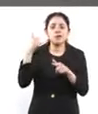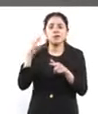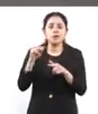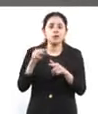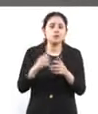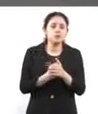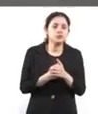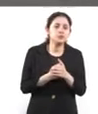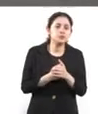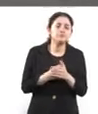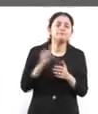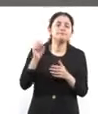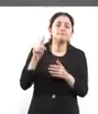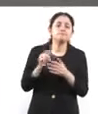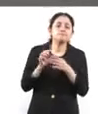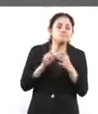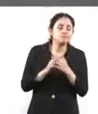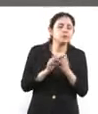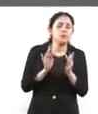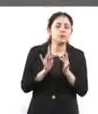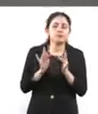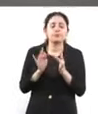connect the mobile to the phone. Ah.